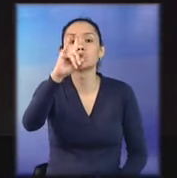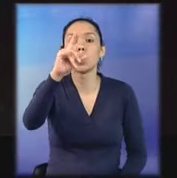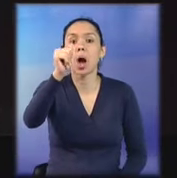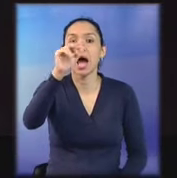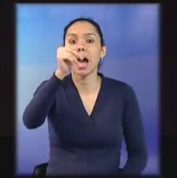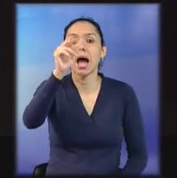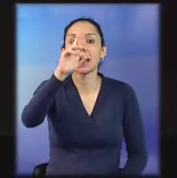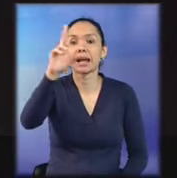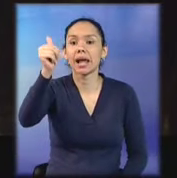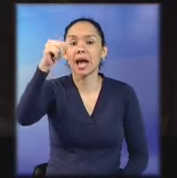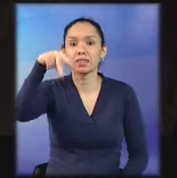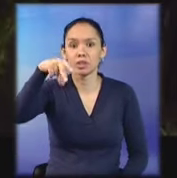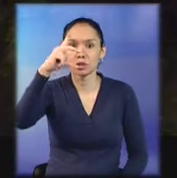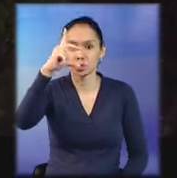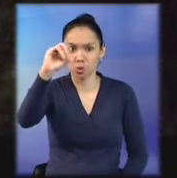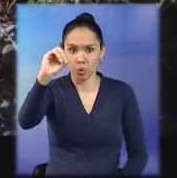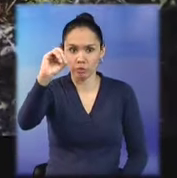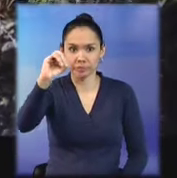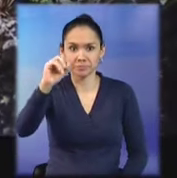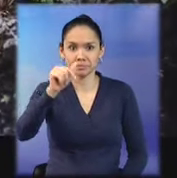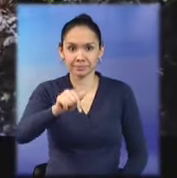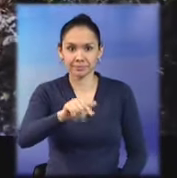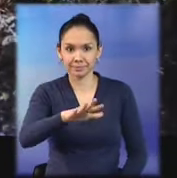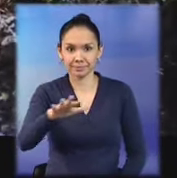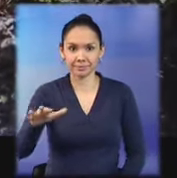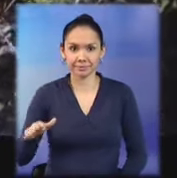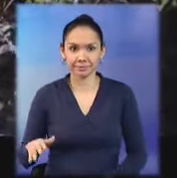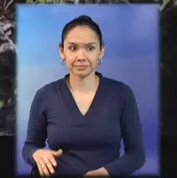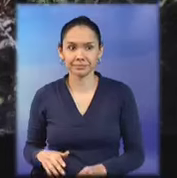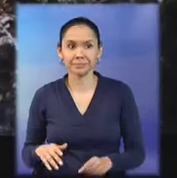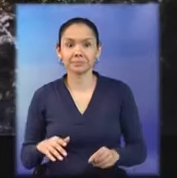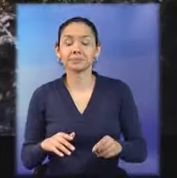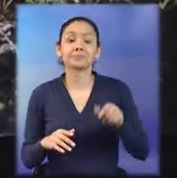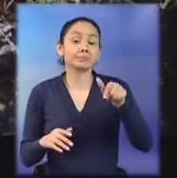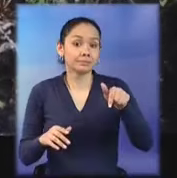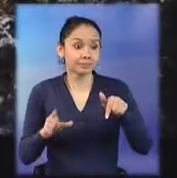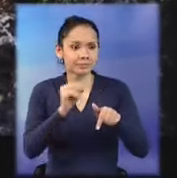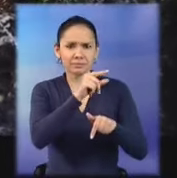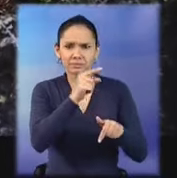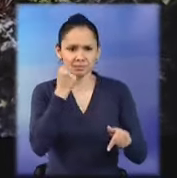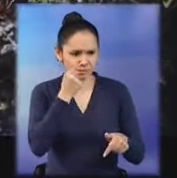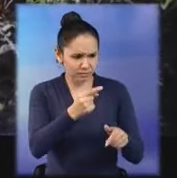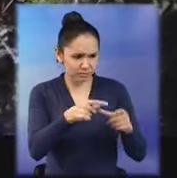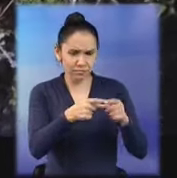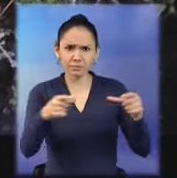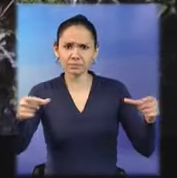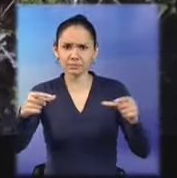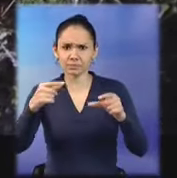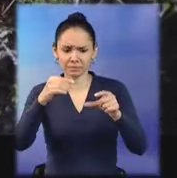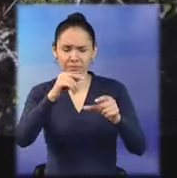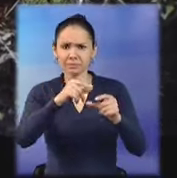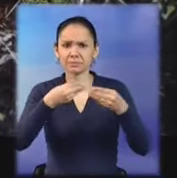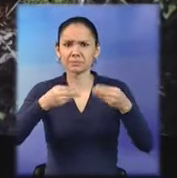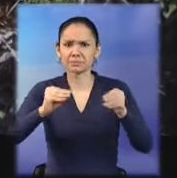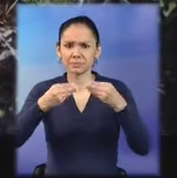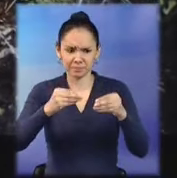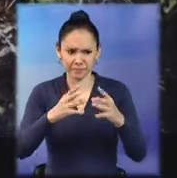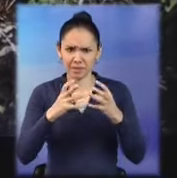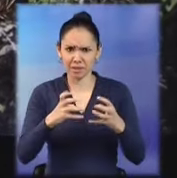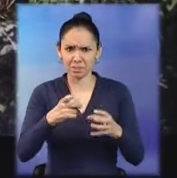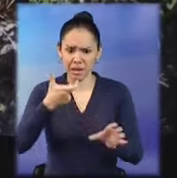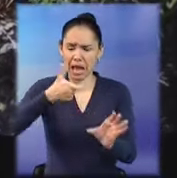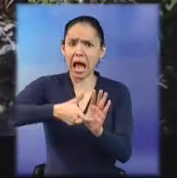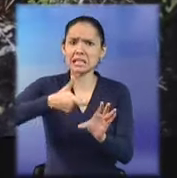un encuentro cercano del tercer tipo. Un envoltorio de una pasta dental de cartón. Un material altamente